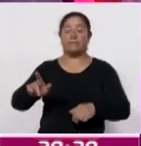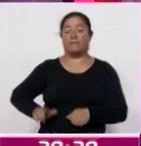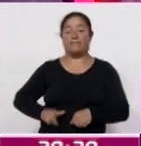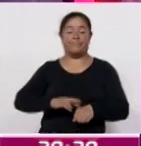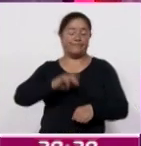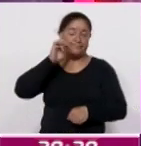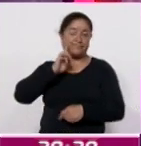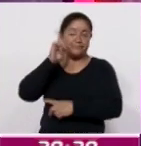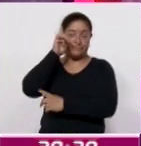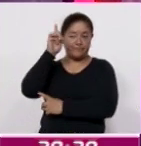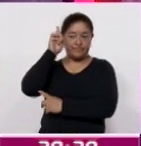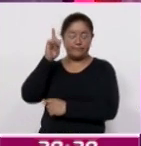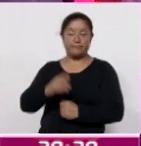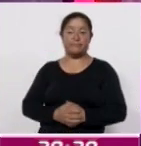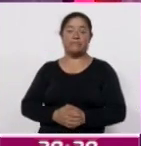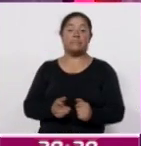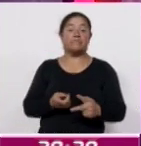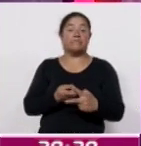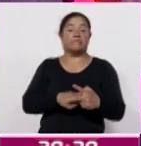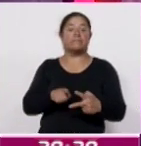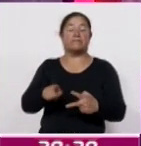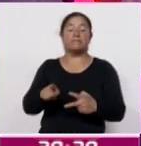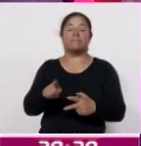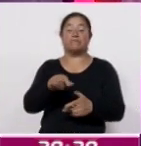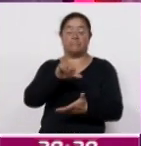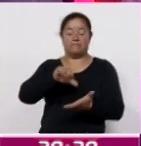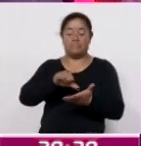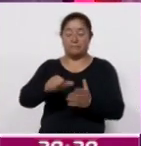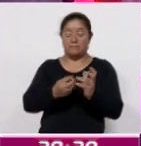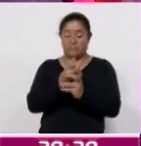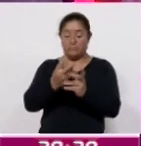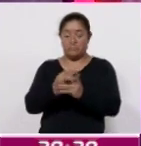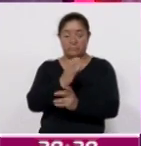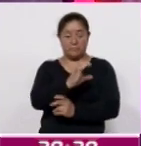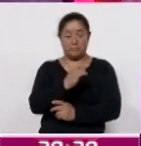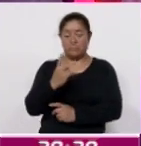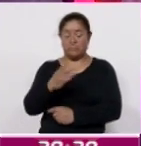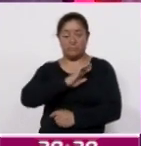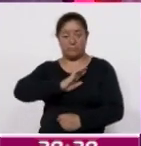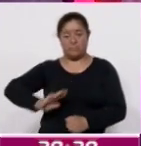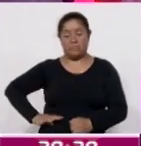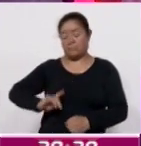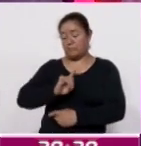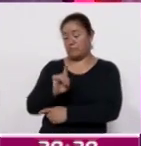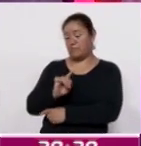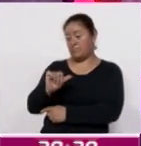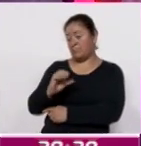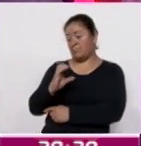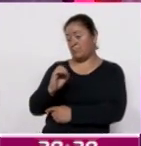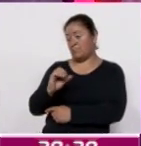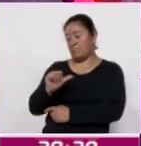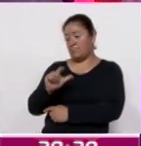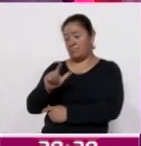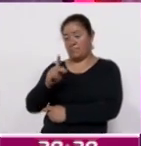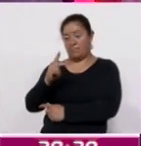gobernadora Lorena Cuellar Cisneros, inauguró el nuevo Centro de Control y Comando del municipio de Sacualpan. En esta segunda etapa del